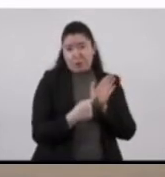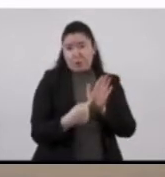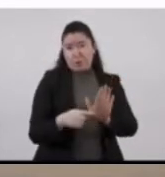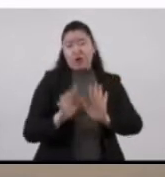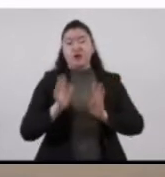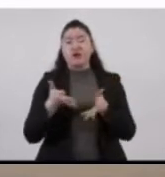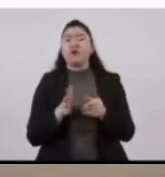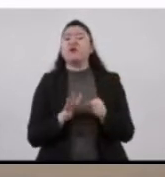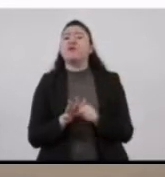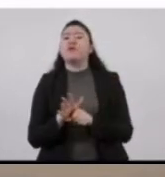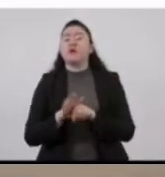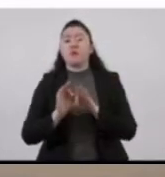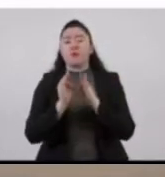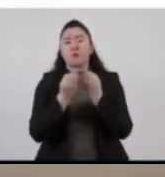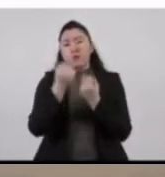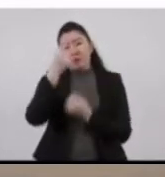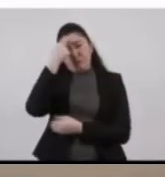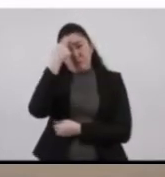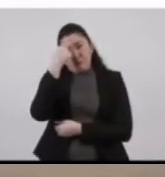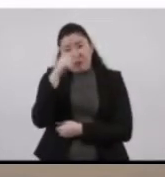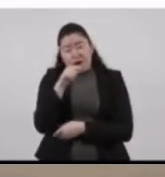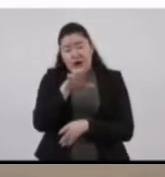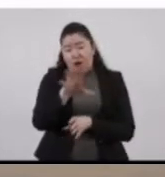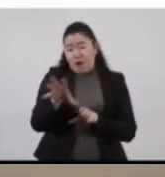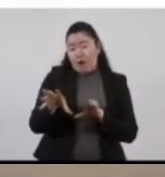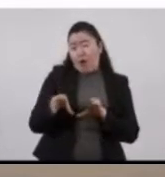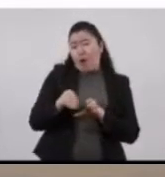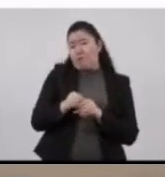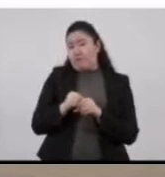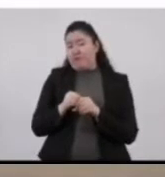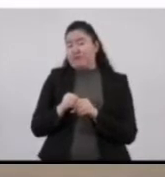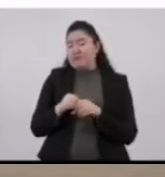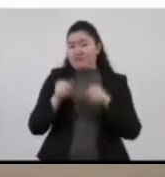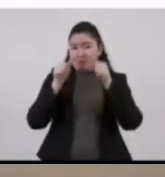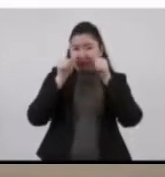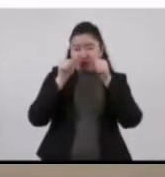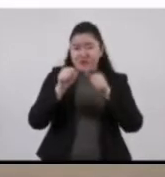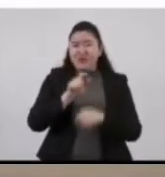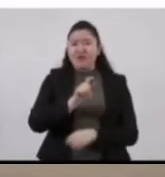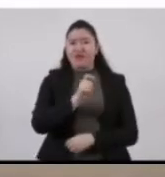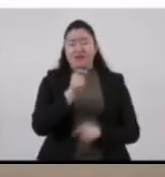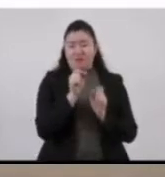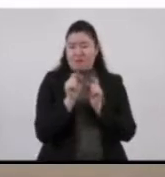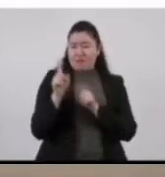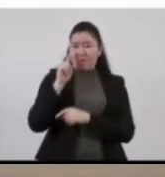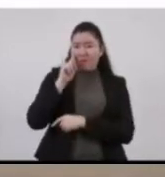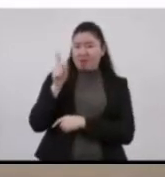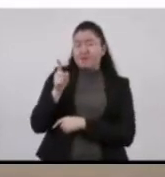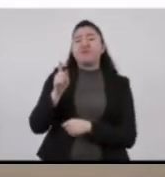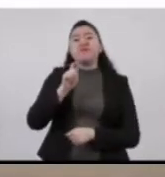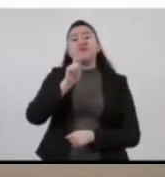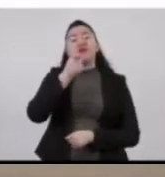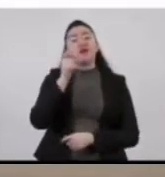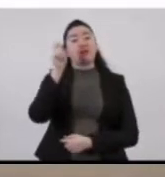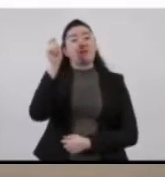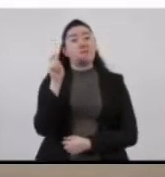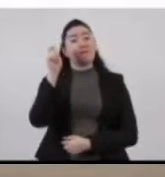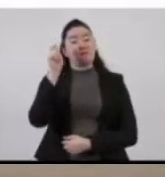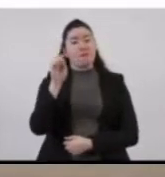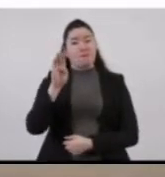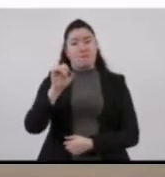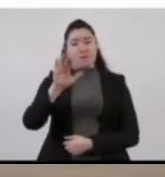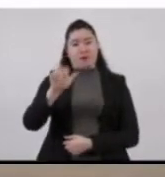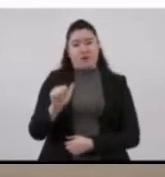una medida de asistencia integral que está viendo en pantalla y es la relativa a la beca de asistencia,